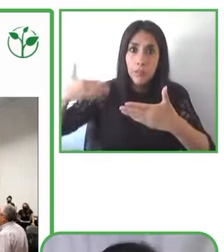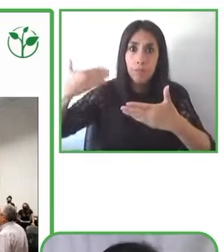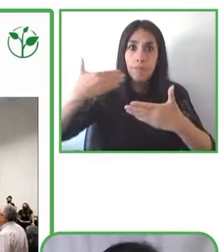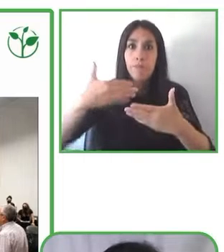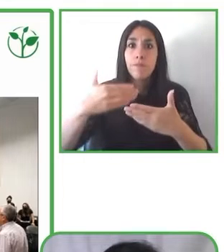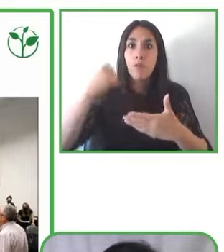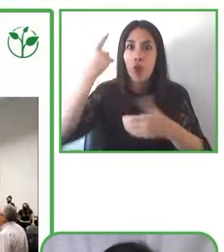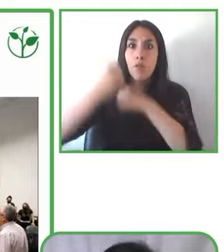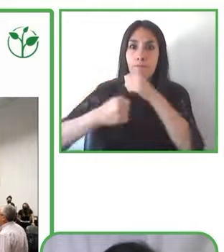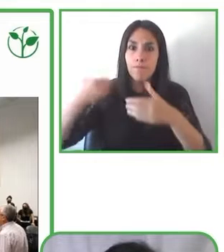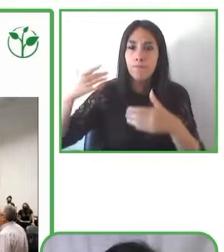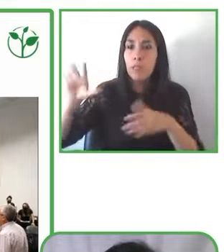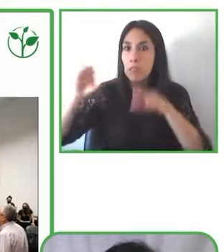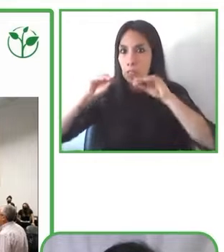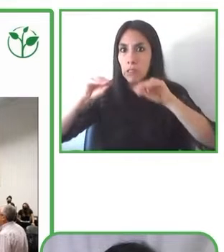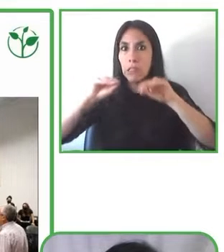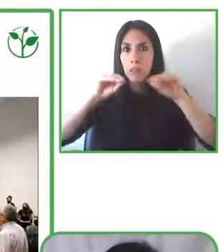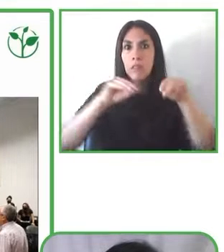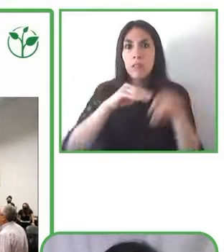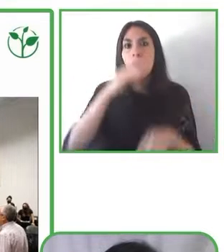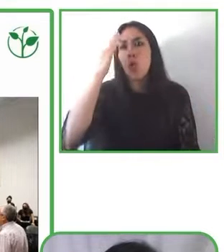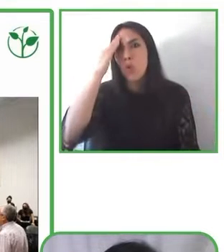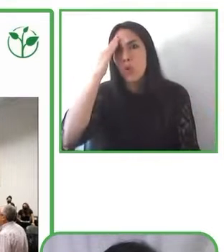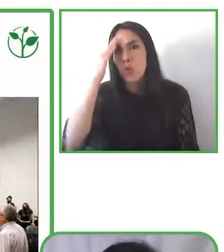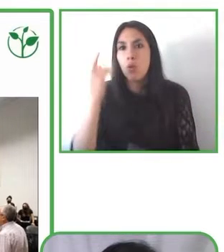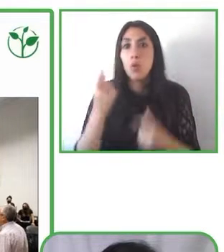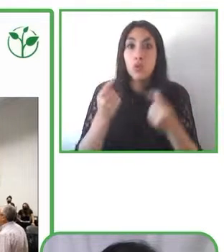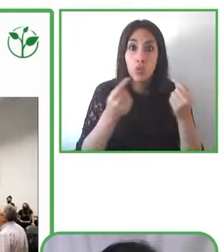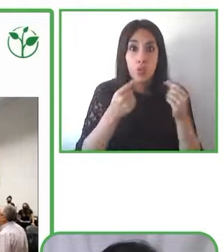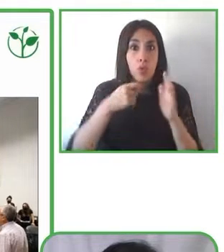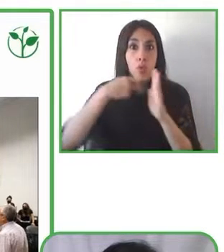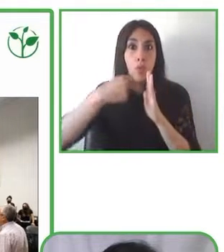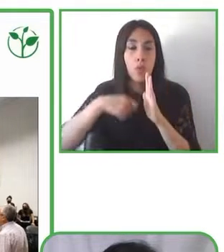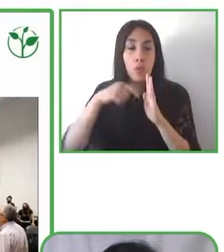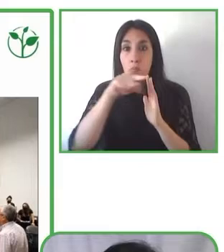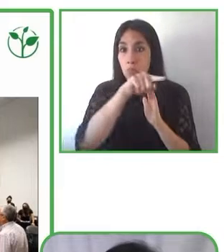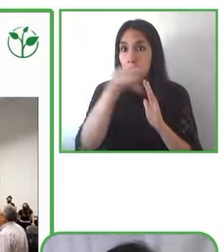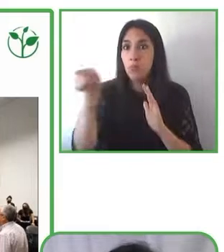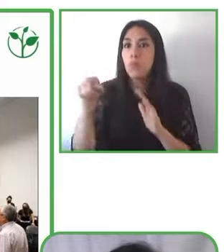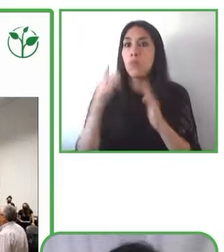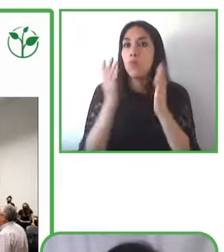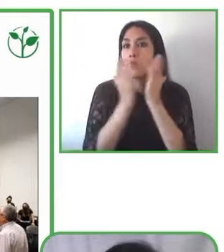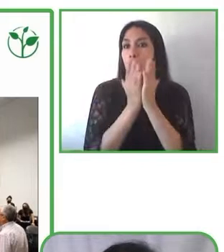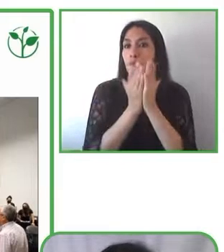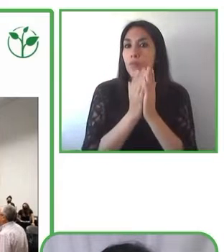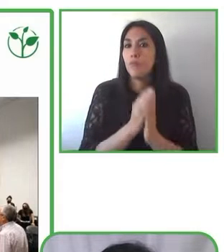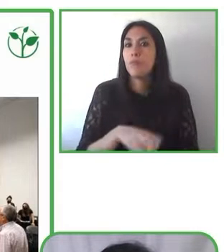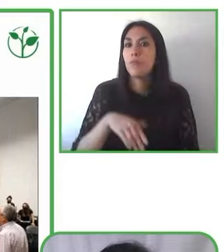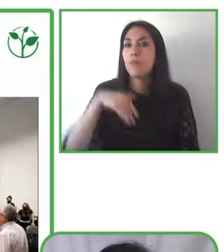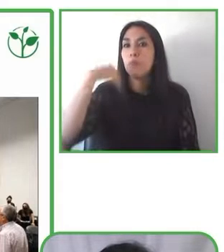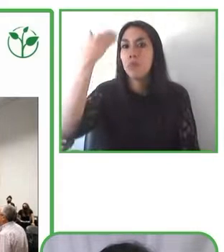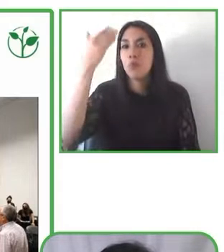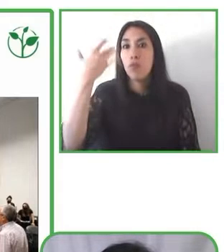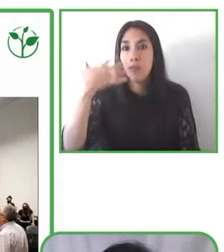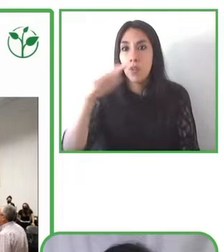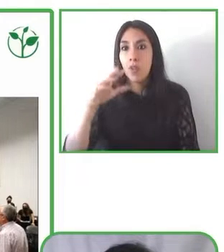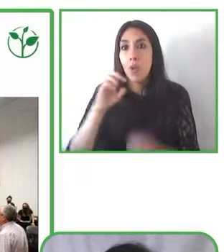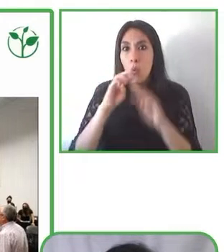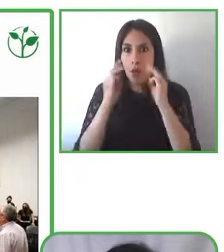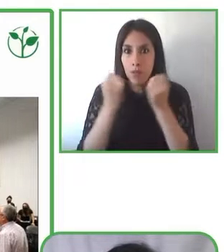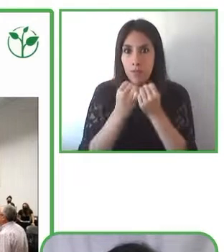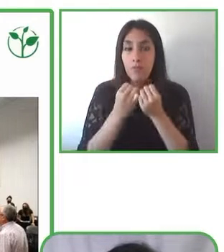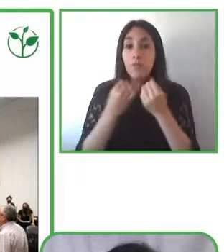de parte de los alumnos al final del cursado de esta electiva. Dentro de este cursado, obviamente,